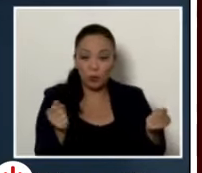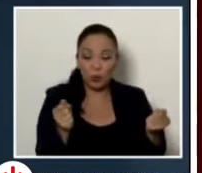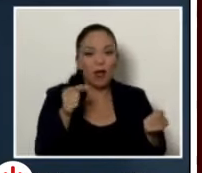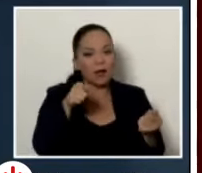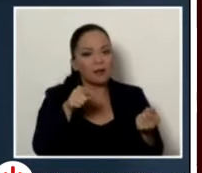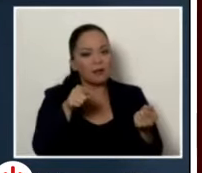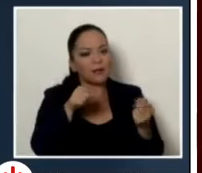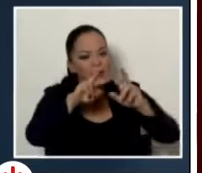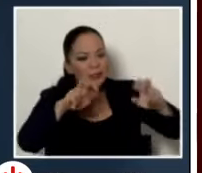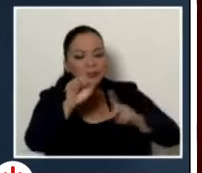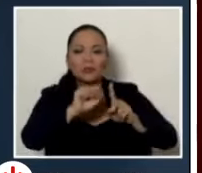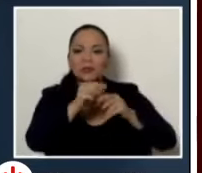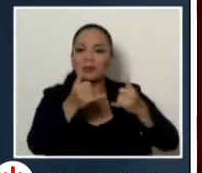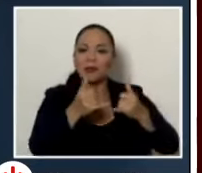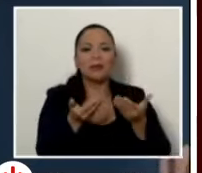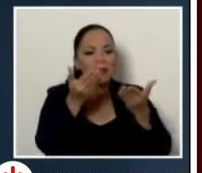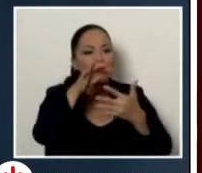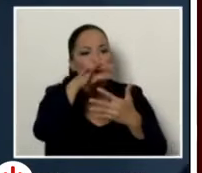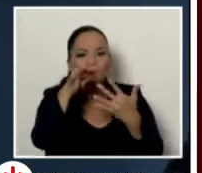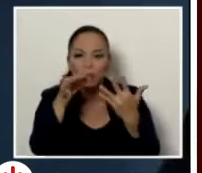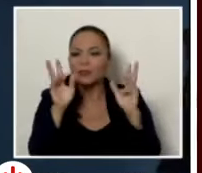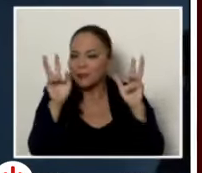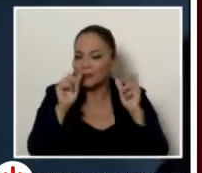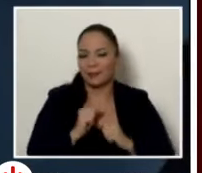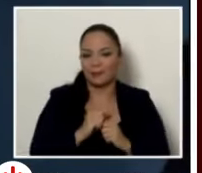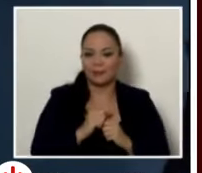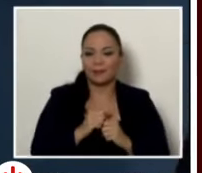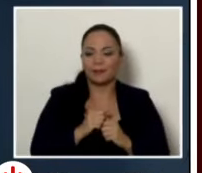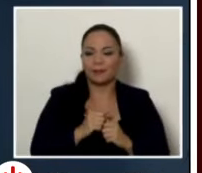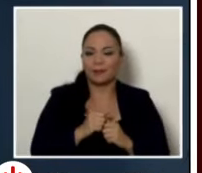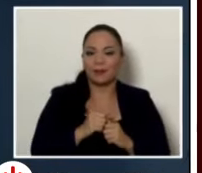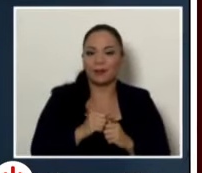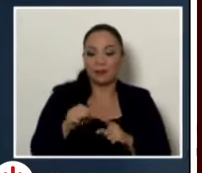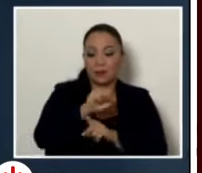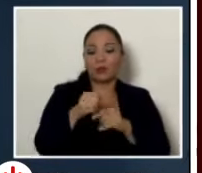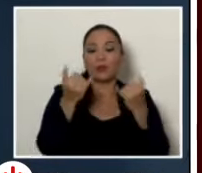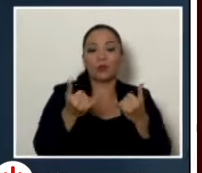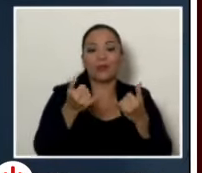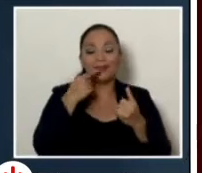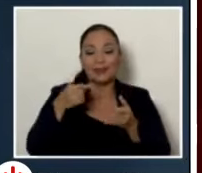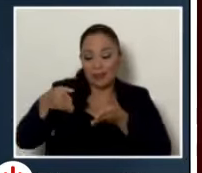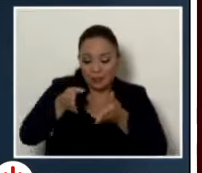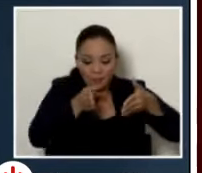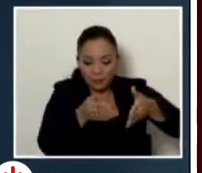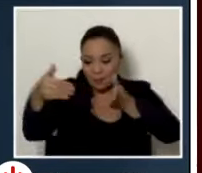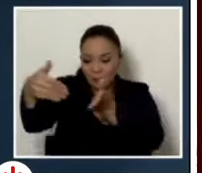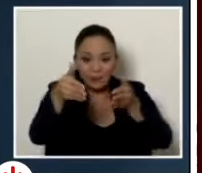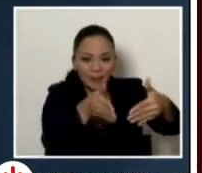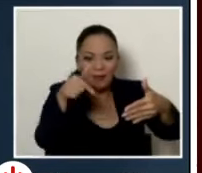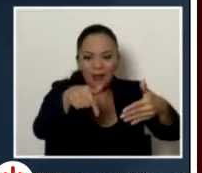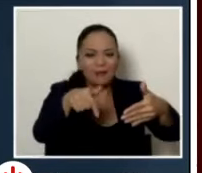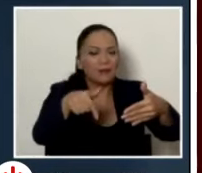y presentan algunas alternativas la situación actual reconoce que todas las intersecciones son colapsadas cuando hay un evento